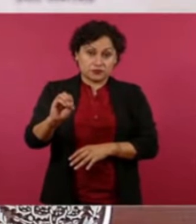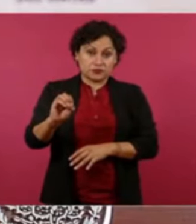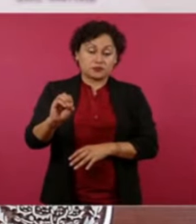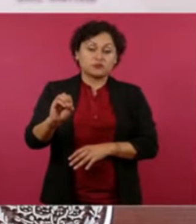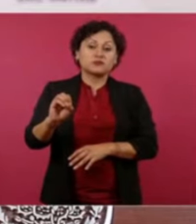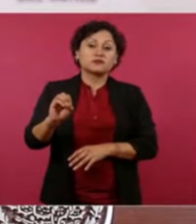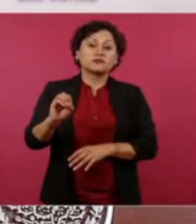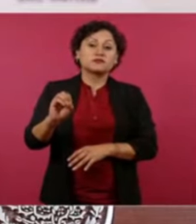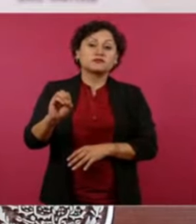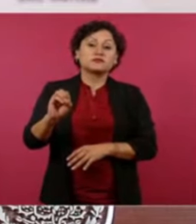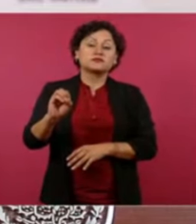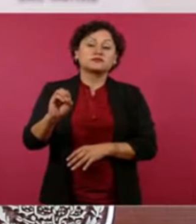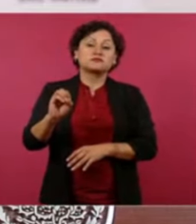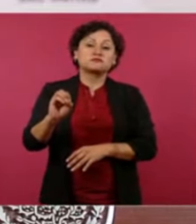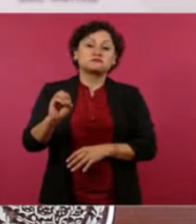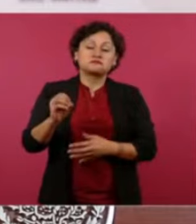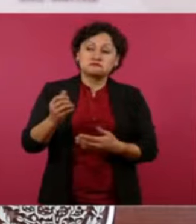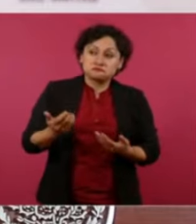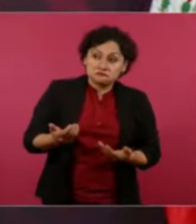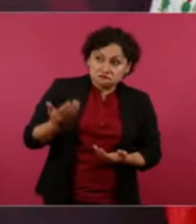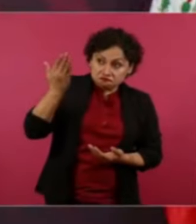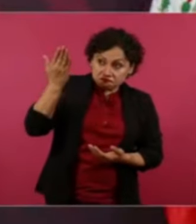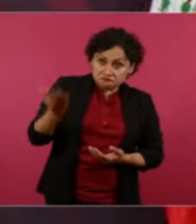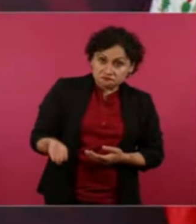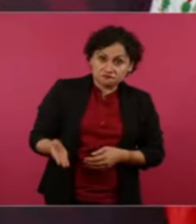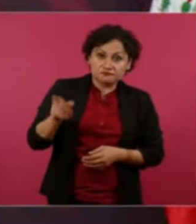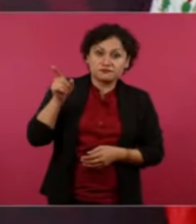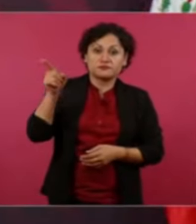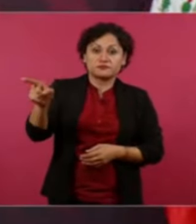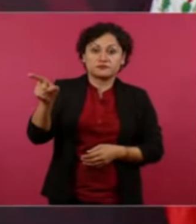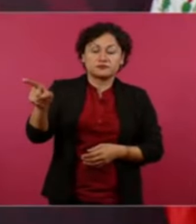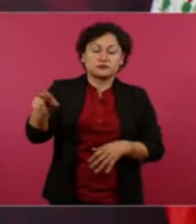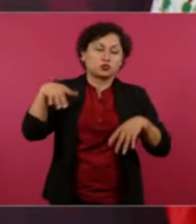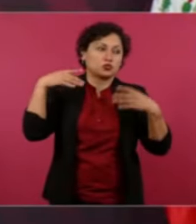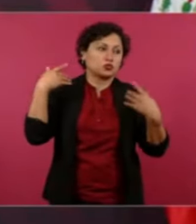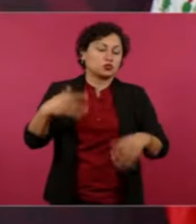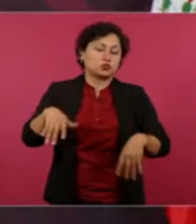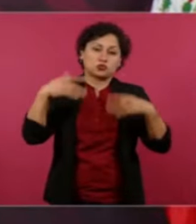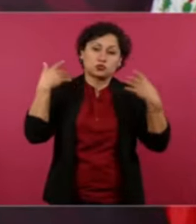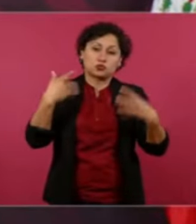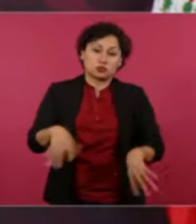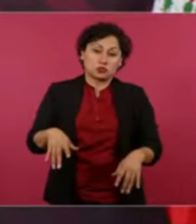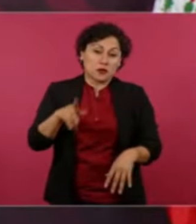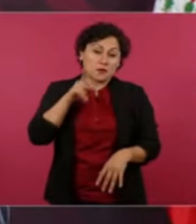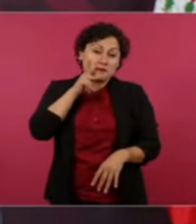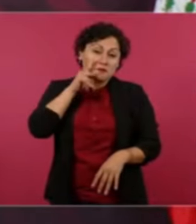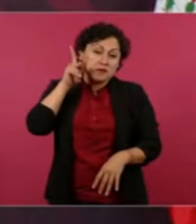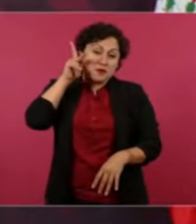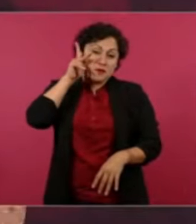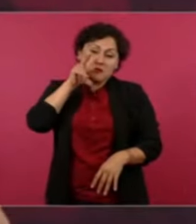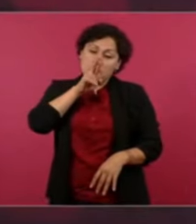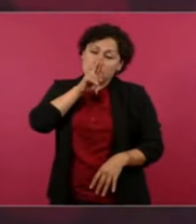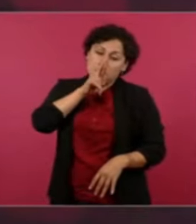es de los mejores, si no el mejor Papa